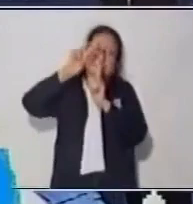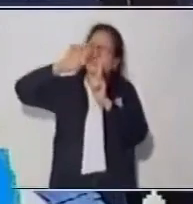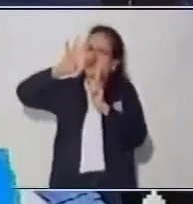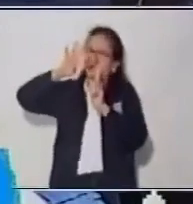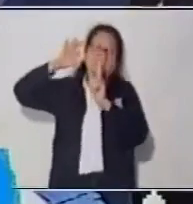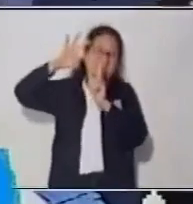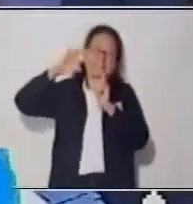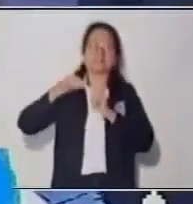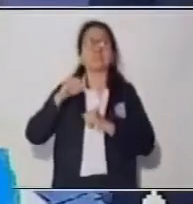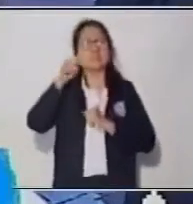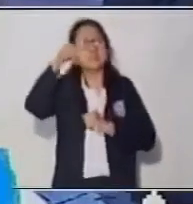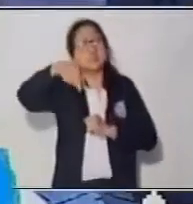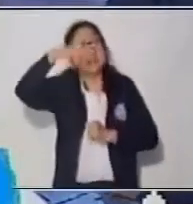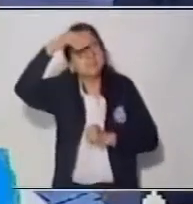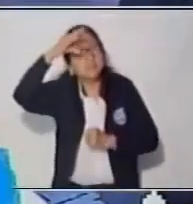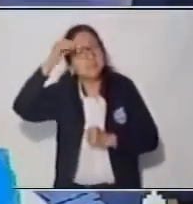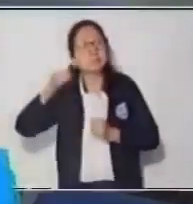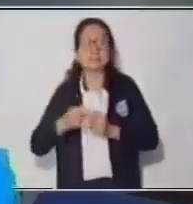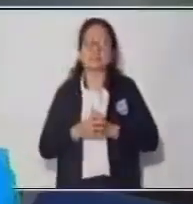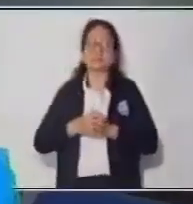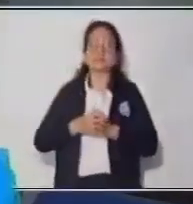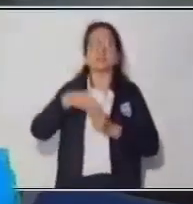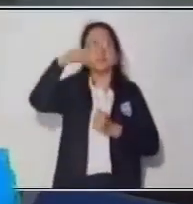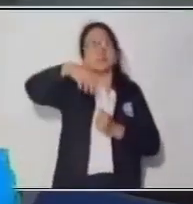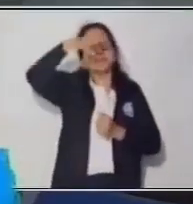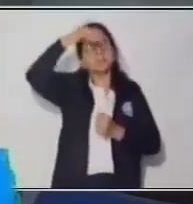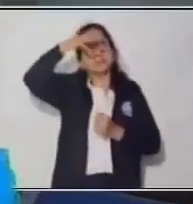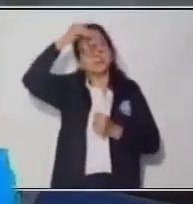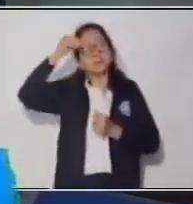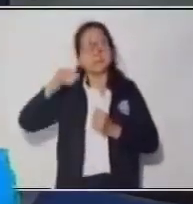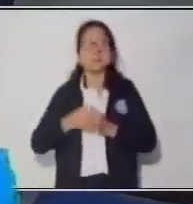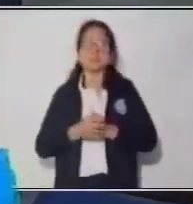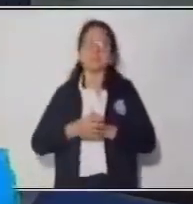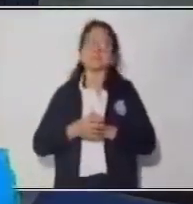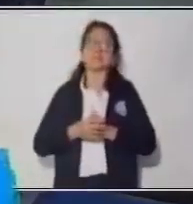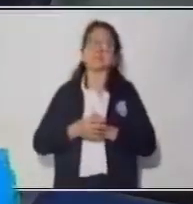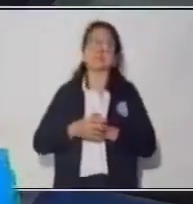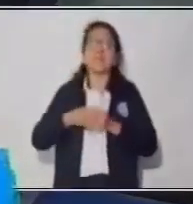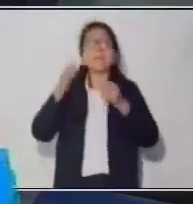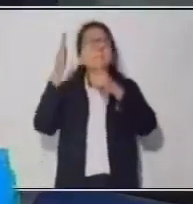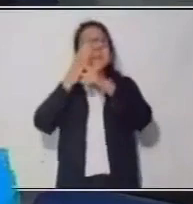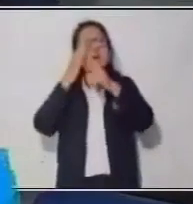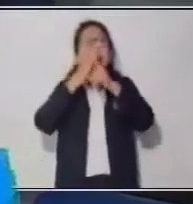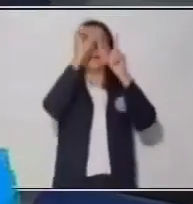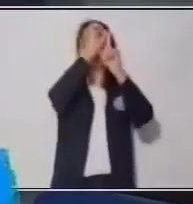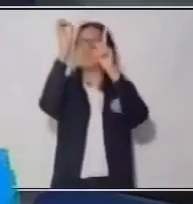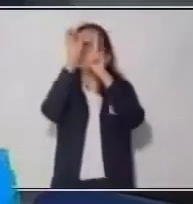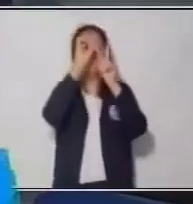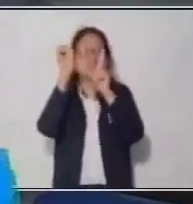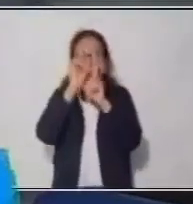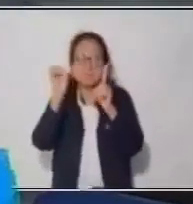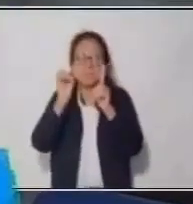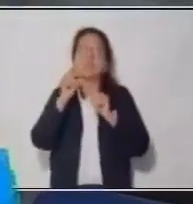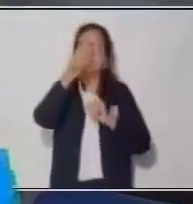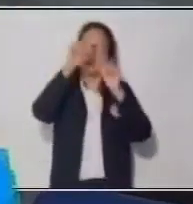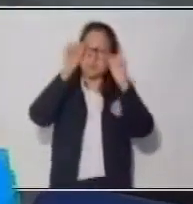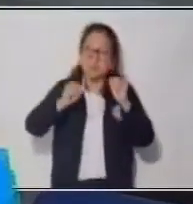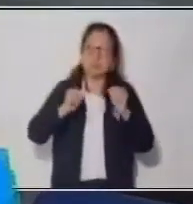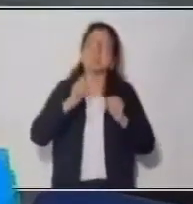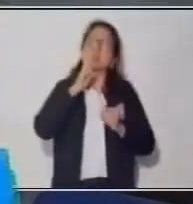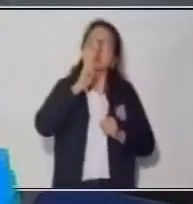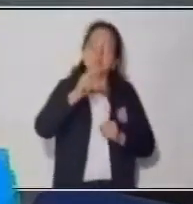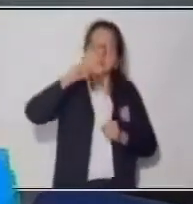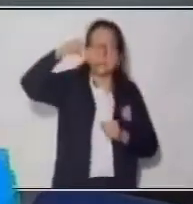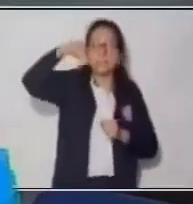el día de hoy? Excelente. El día de hoy aprendimos a resolver problemas con máximo común